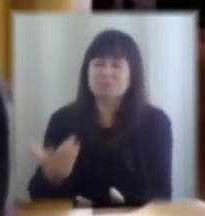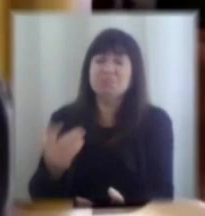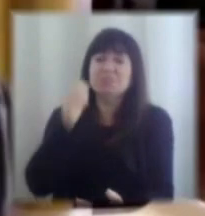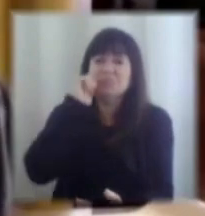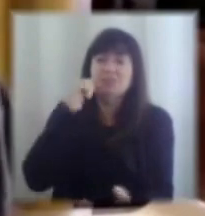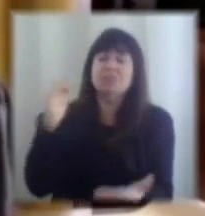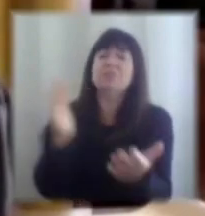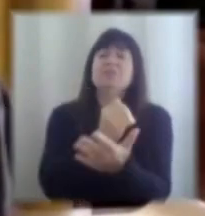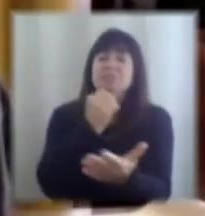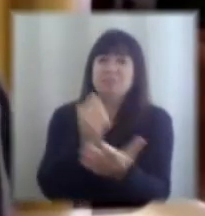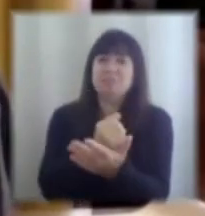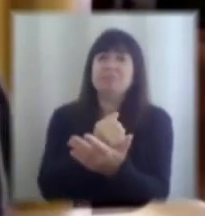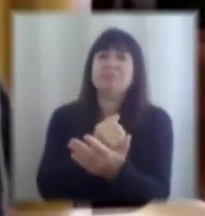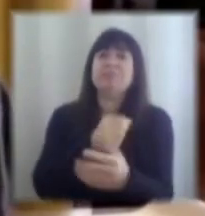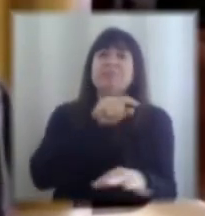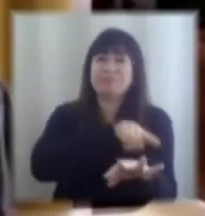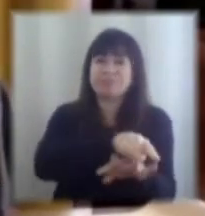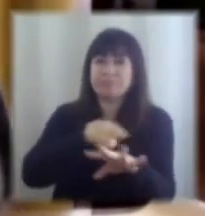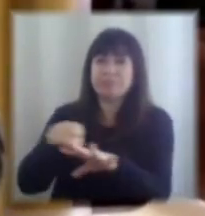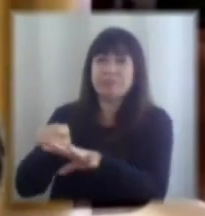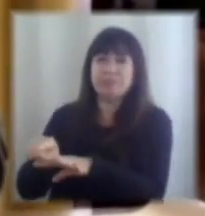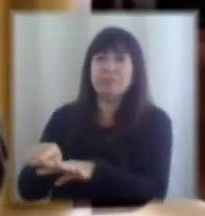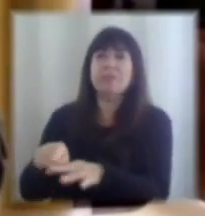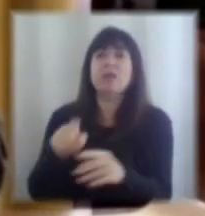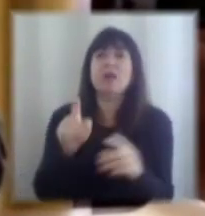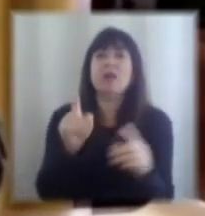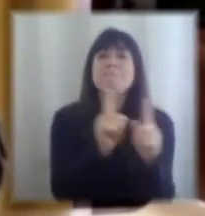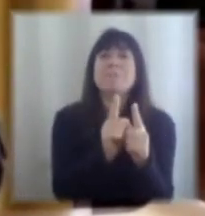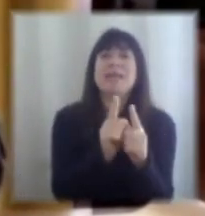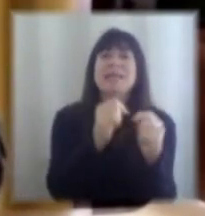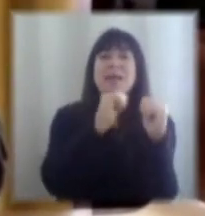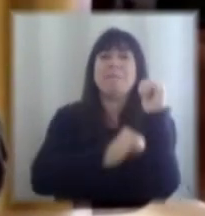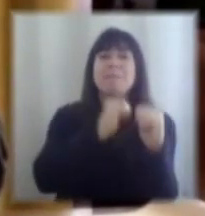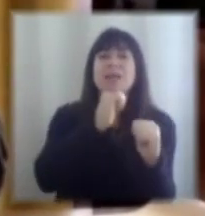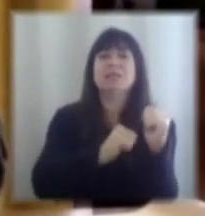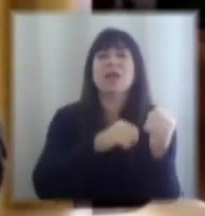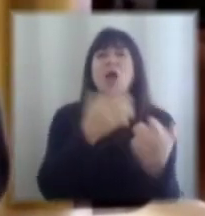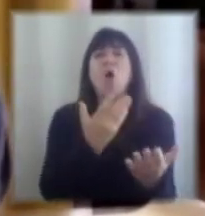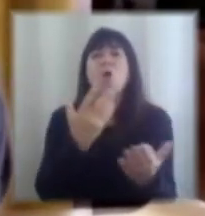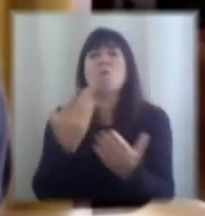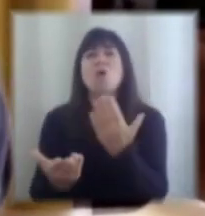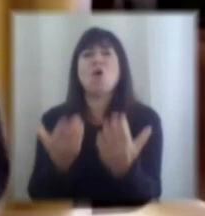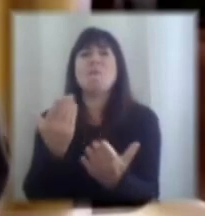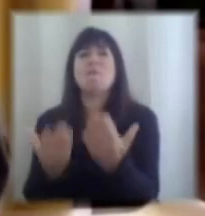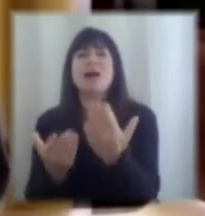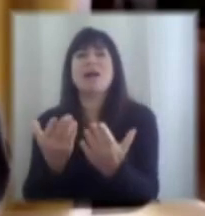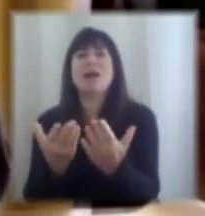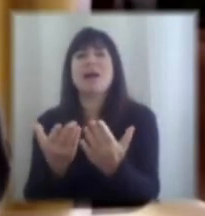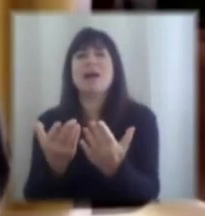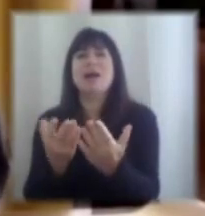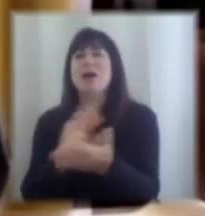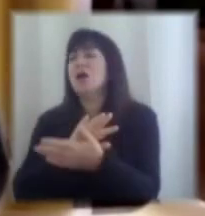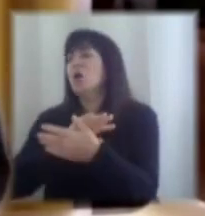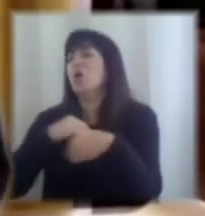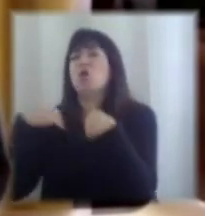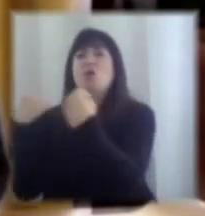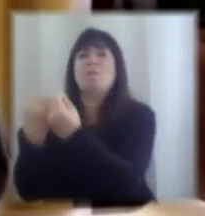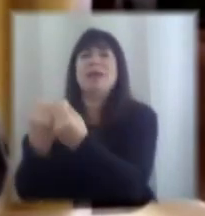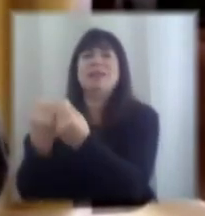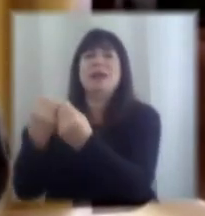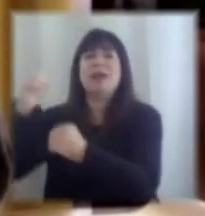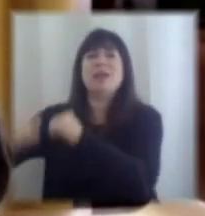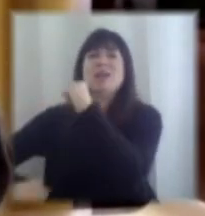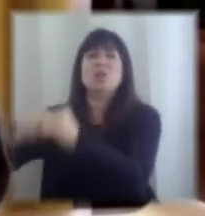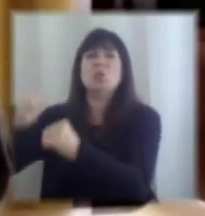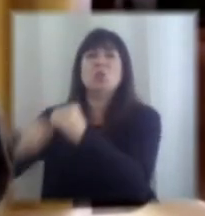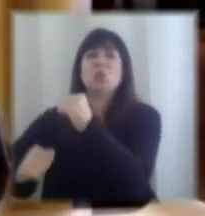crédito por ejemplo el las pymes 1.400 millones de dólares ¿cómo se compara al crédito que toda la industria financiera le da a las pymes en un año